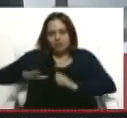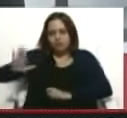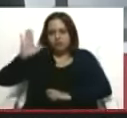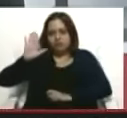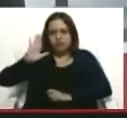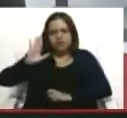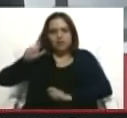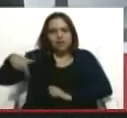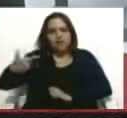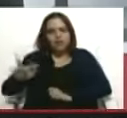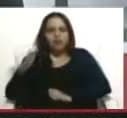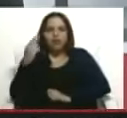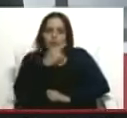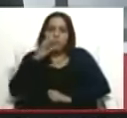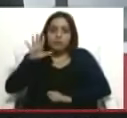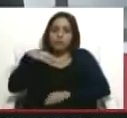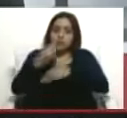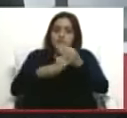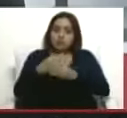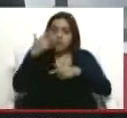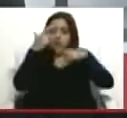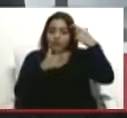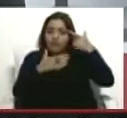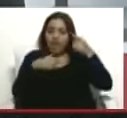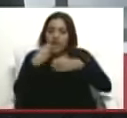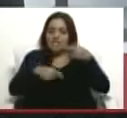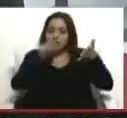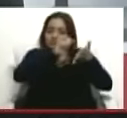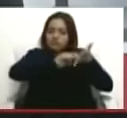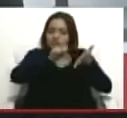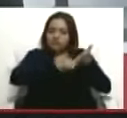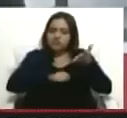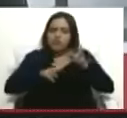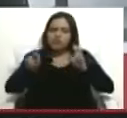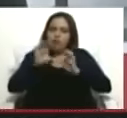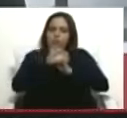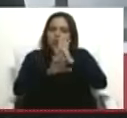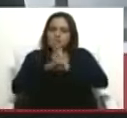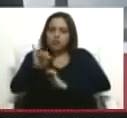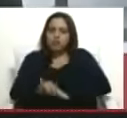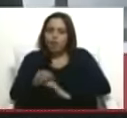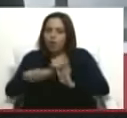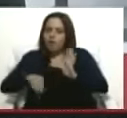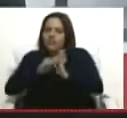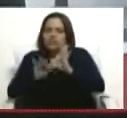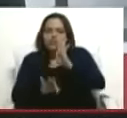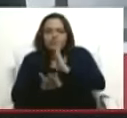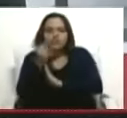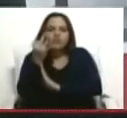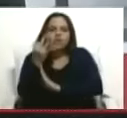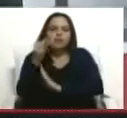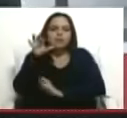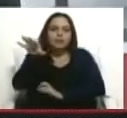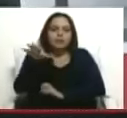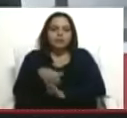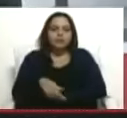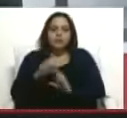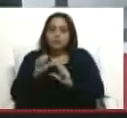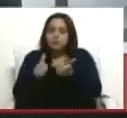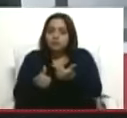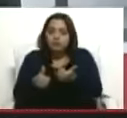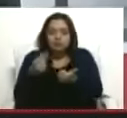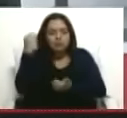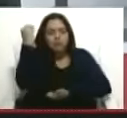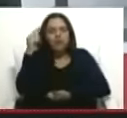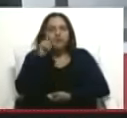de una promesa que cumplió de redactar no solo una nueva constitución, sino refundar el Estado, arrancar. Yo creo que han sido 25